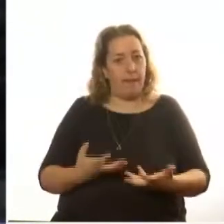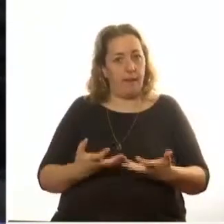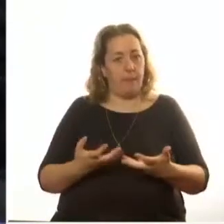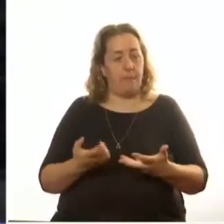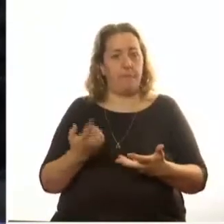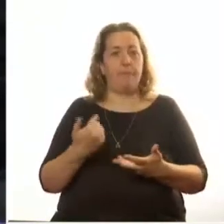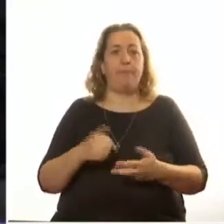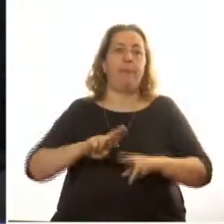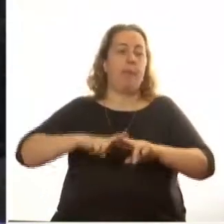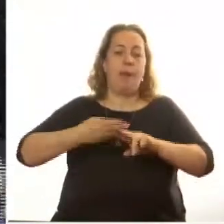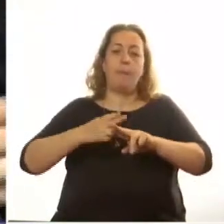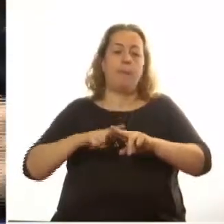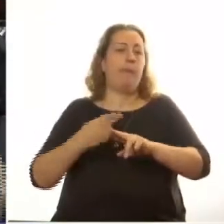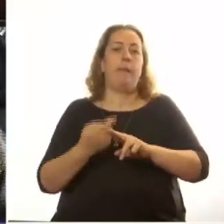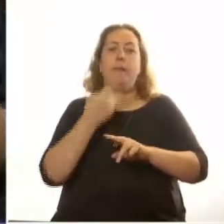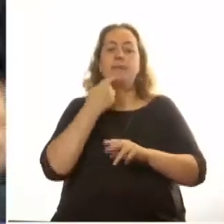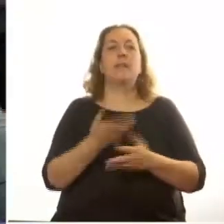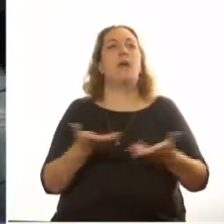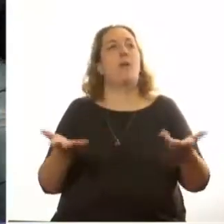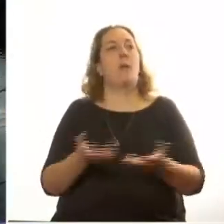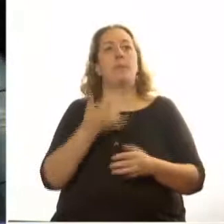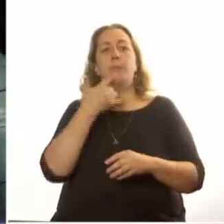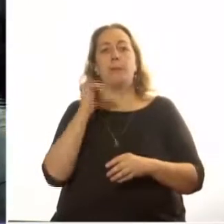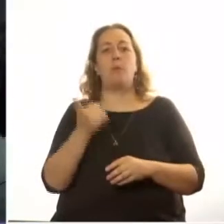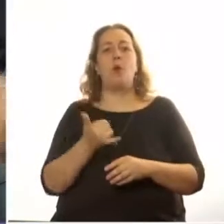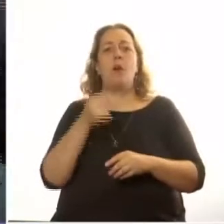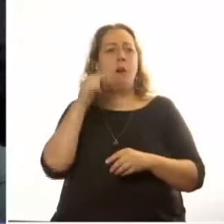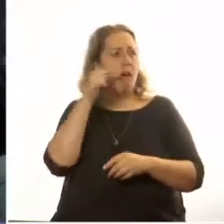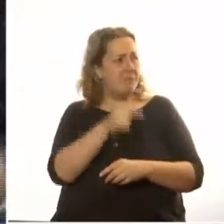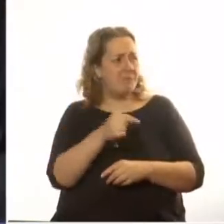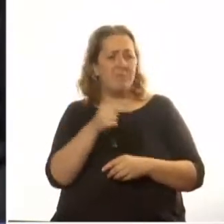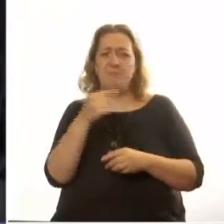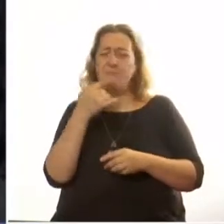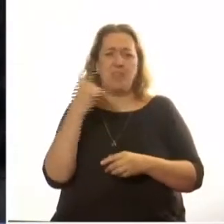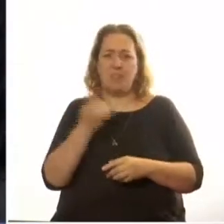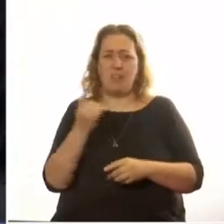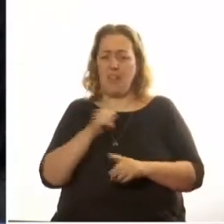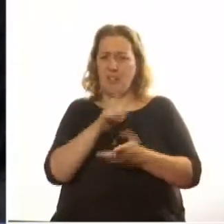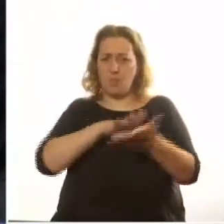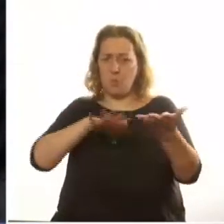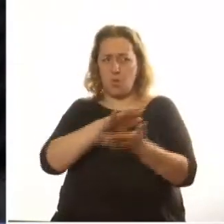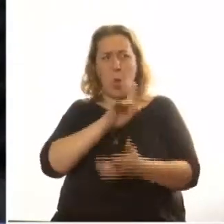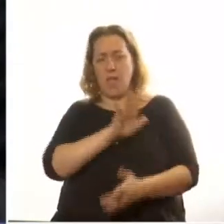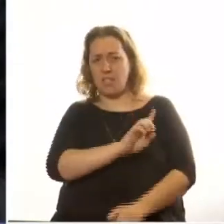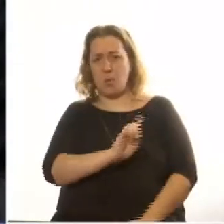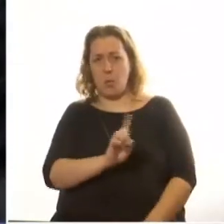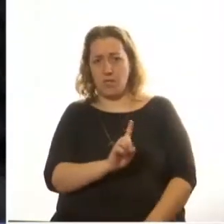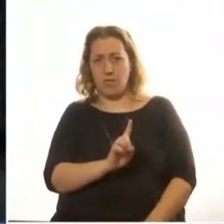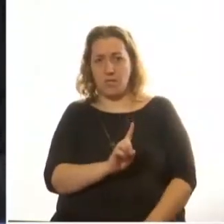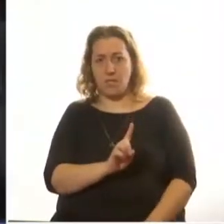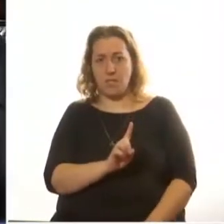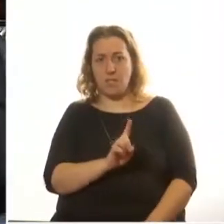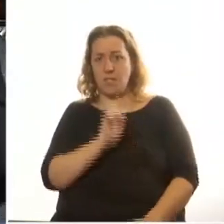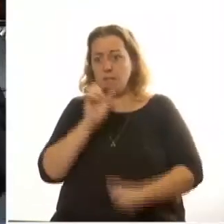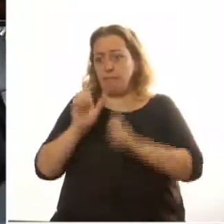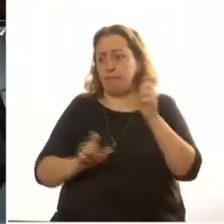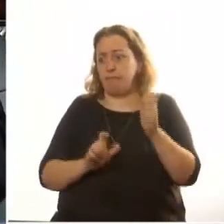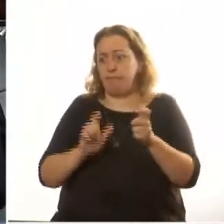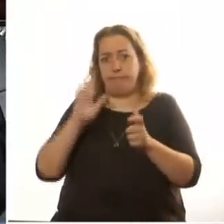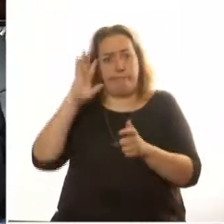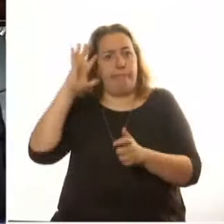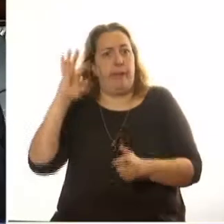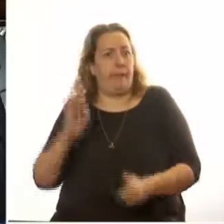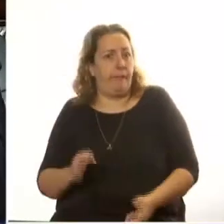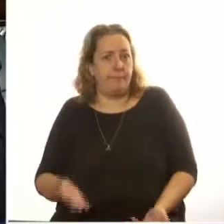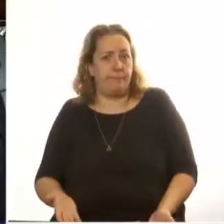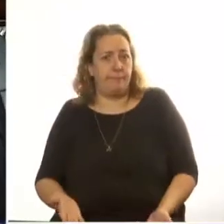veces que algo no sucedió para tratar de convencer a los incautos. es más, hay un estudio reciente